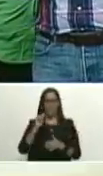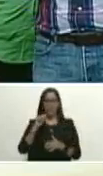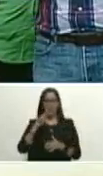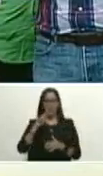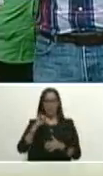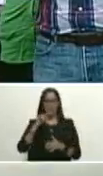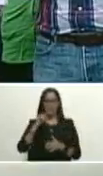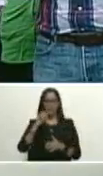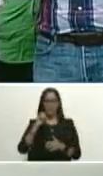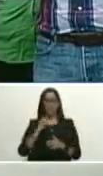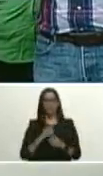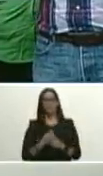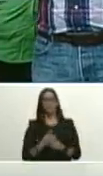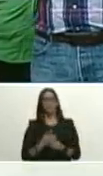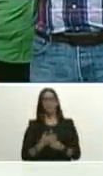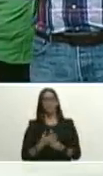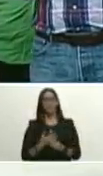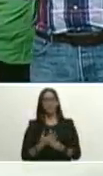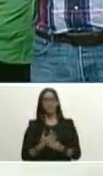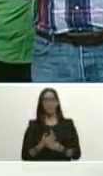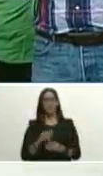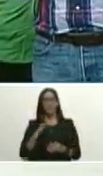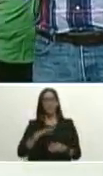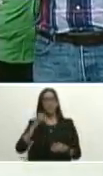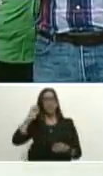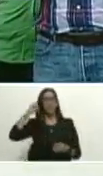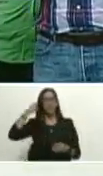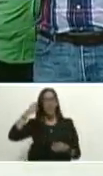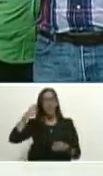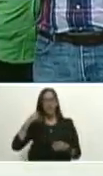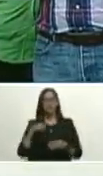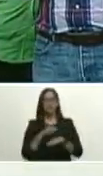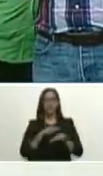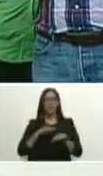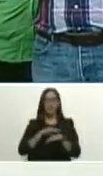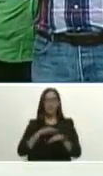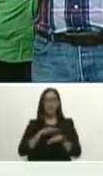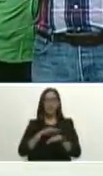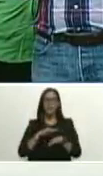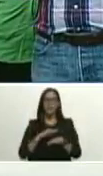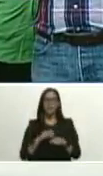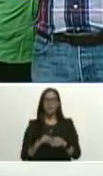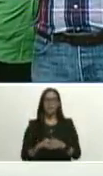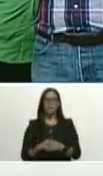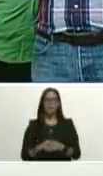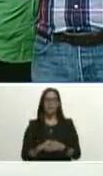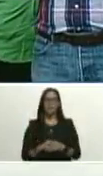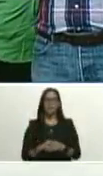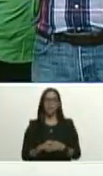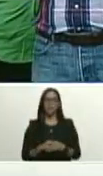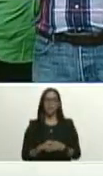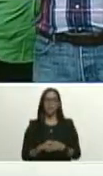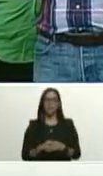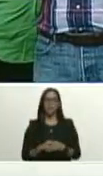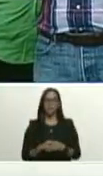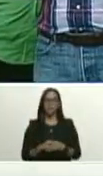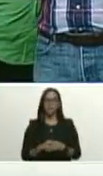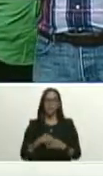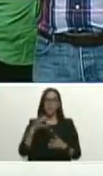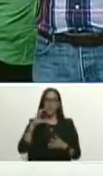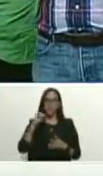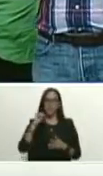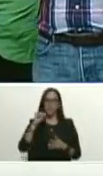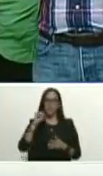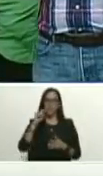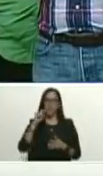recordando con el ministro Wilmar Castro Soteldo que con